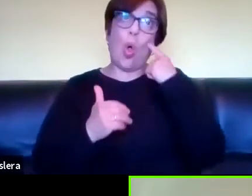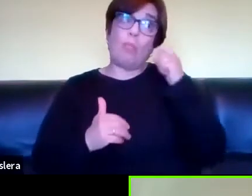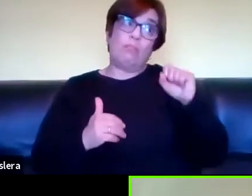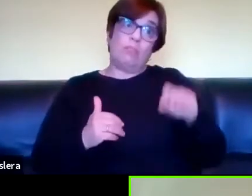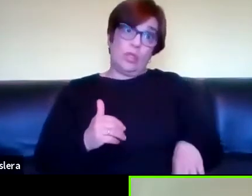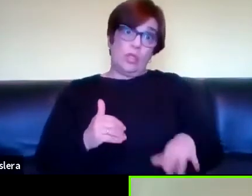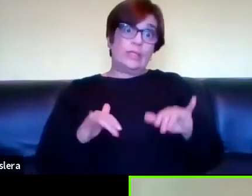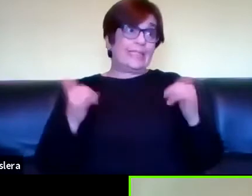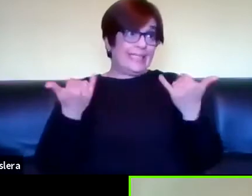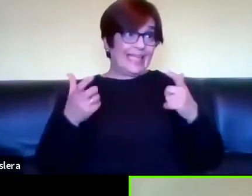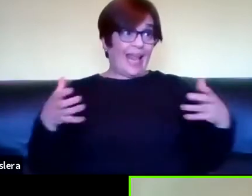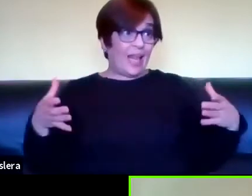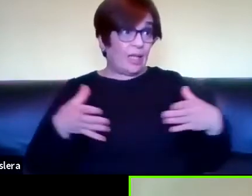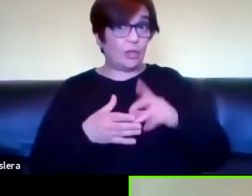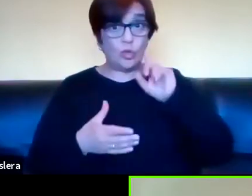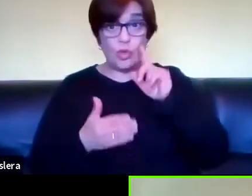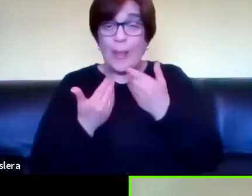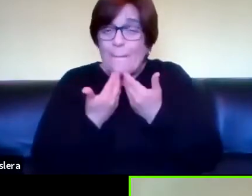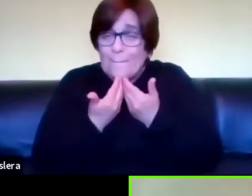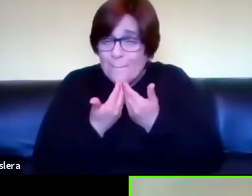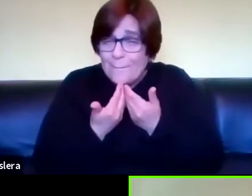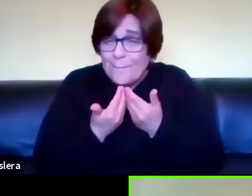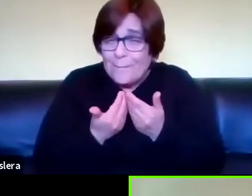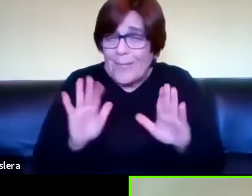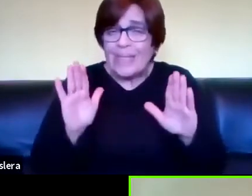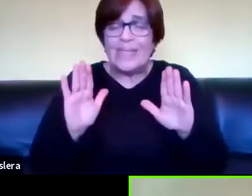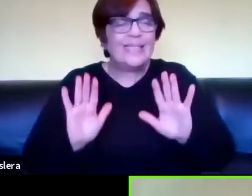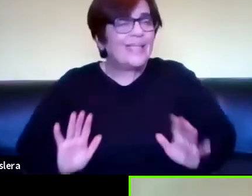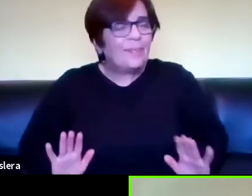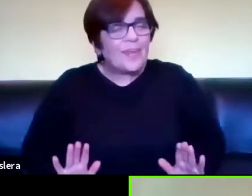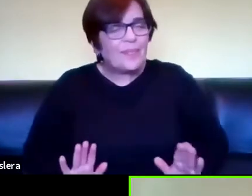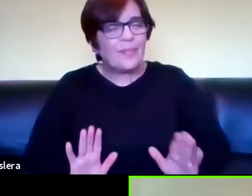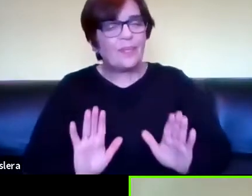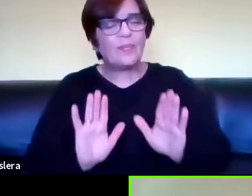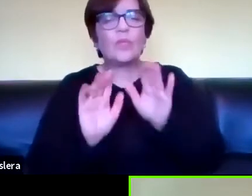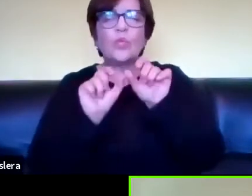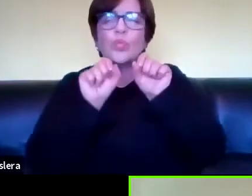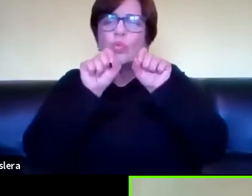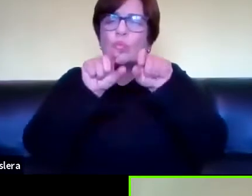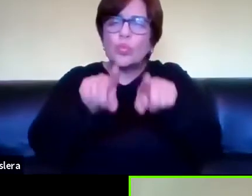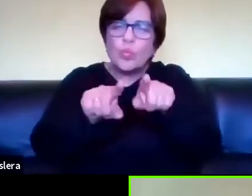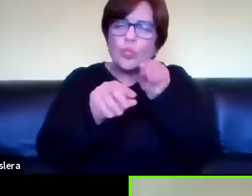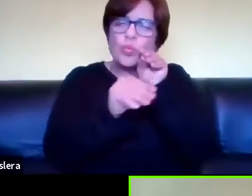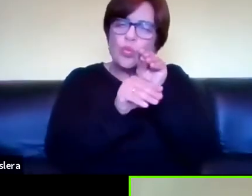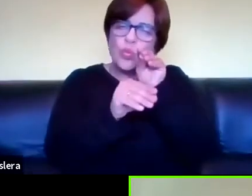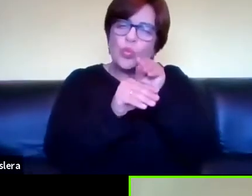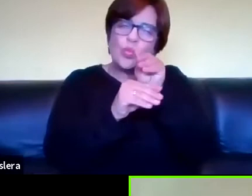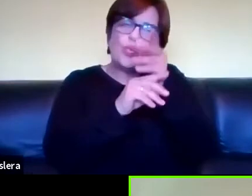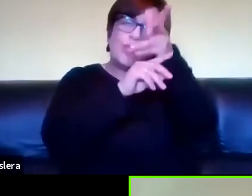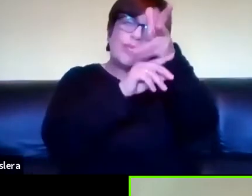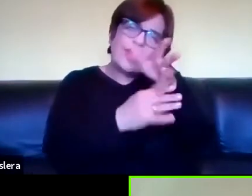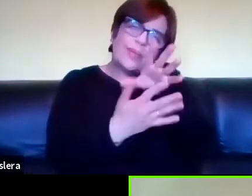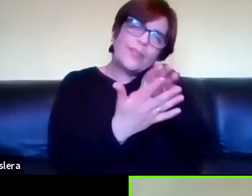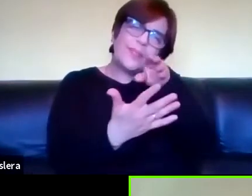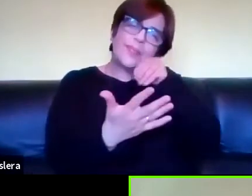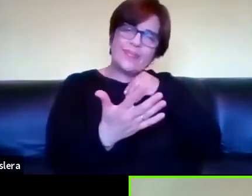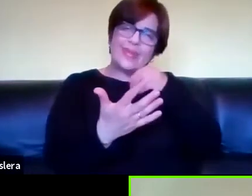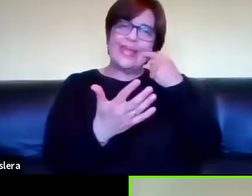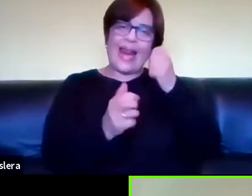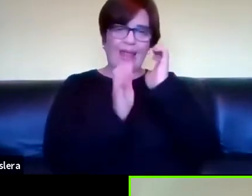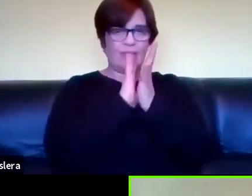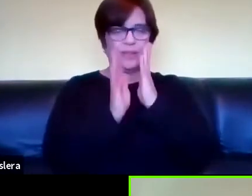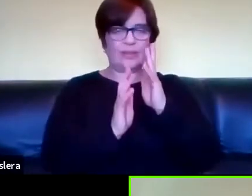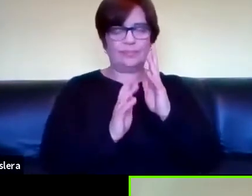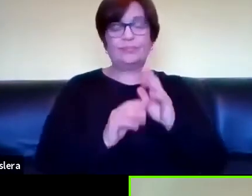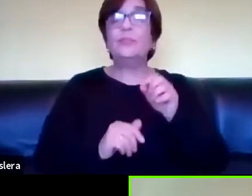la comunidad sorda empieza a construir su cultura letrada claramente en lengua de señas uruguayas